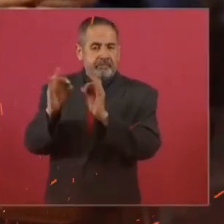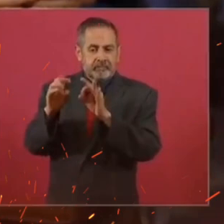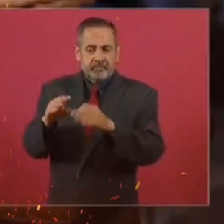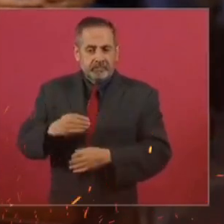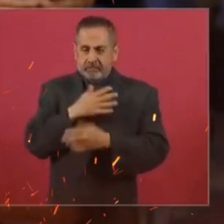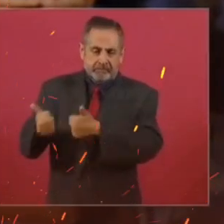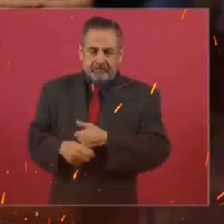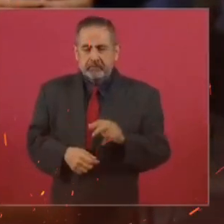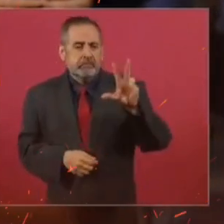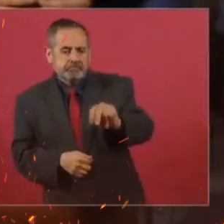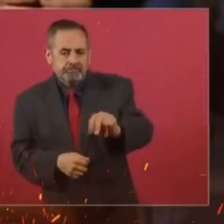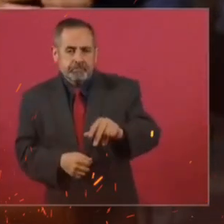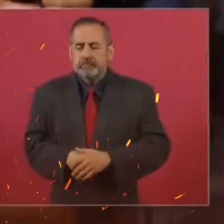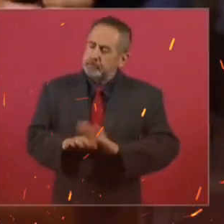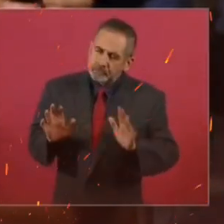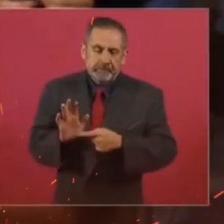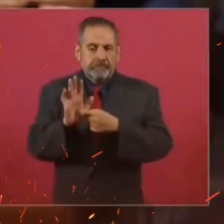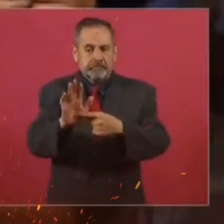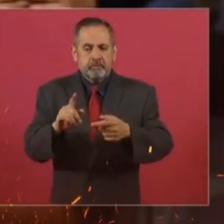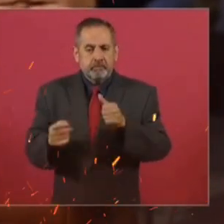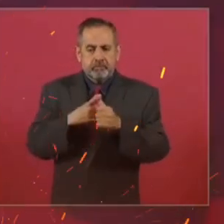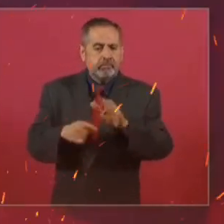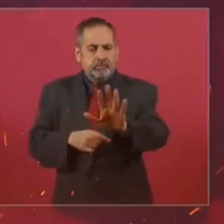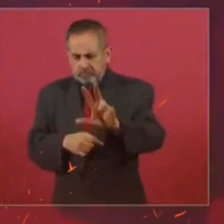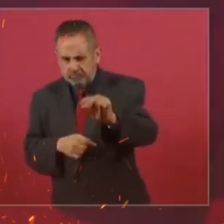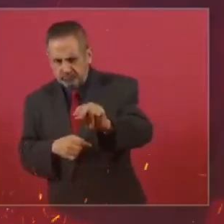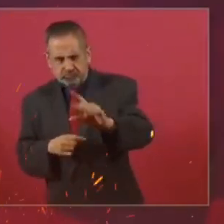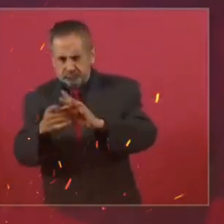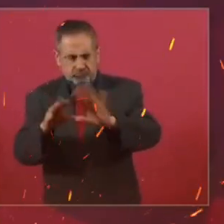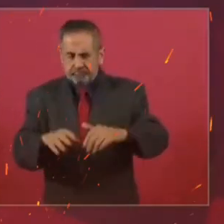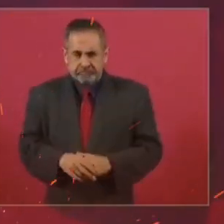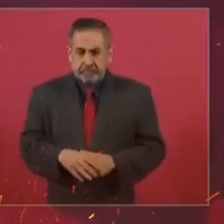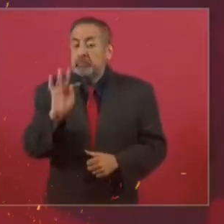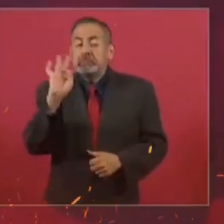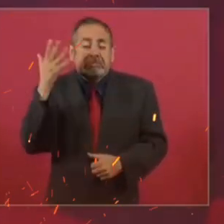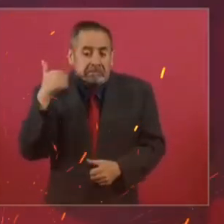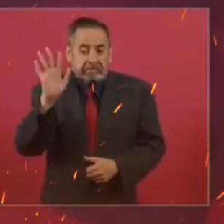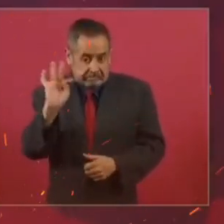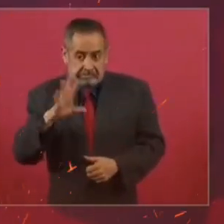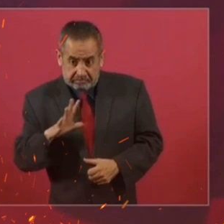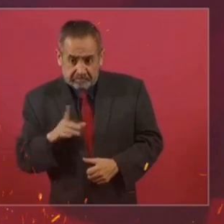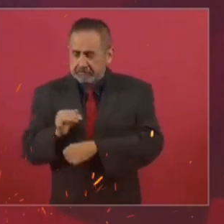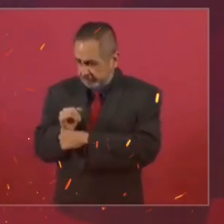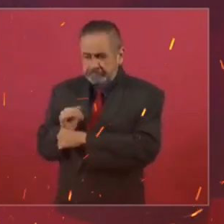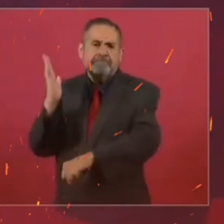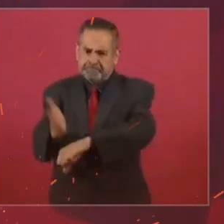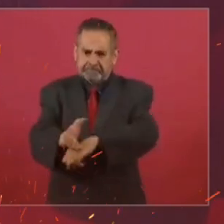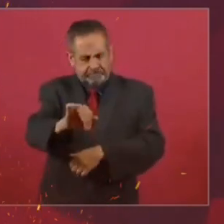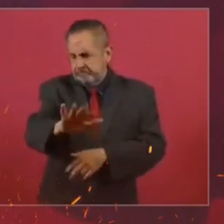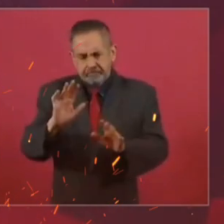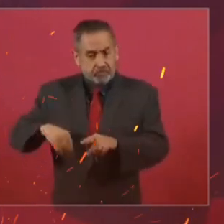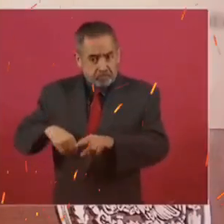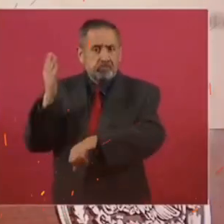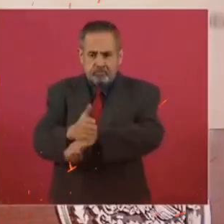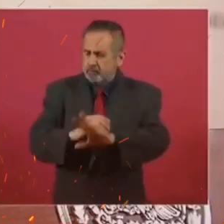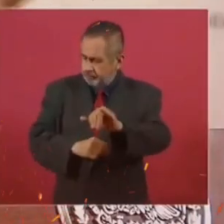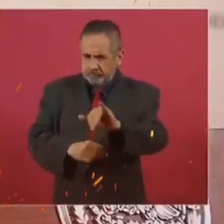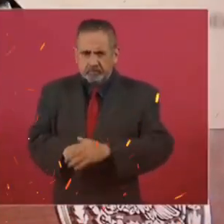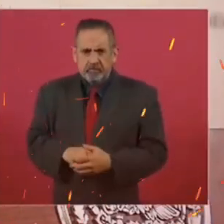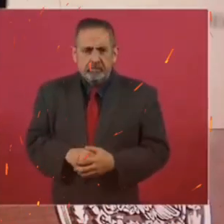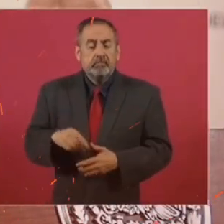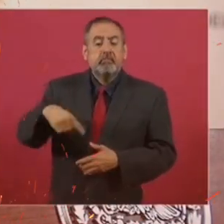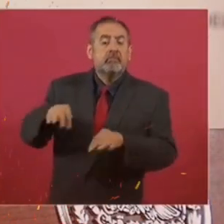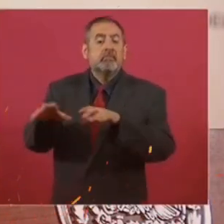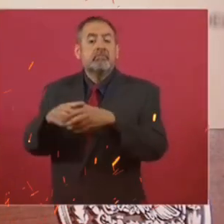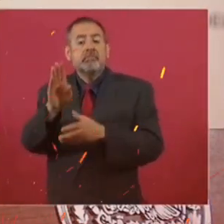las sucursales del bienestar. Bueno, ahora, lo que yo le planteaba en la primera parte de... decirte una cosa, aclararte, que si hay eso, se investiga, se castiga a los responsables, porque, te repito...